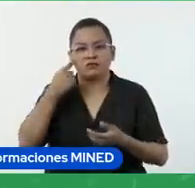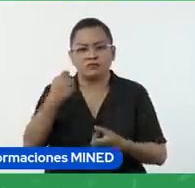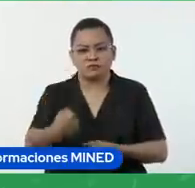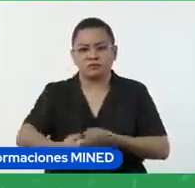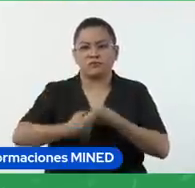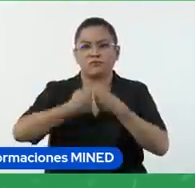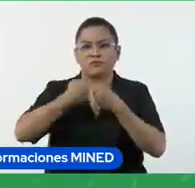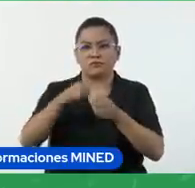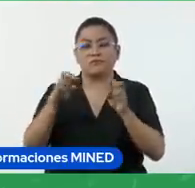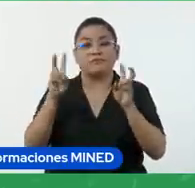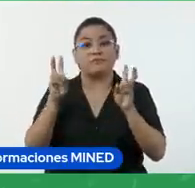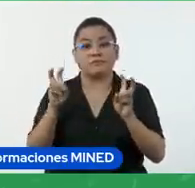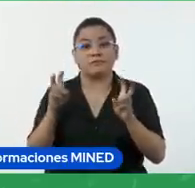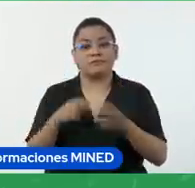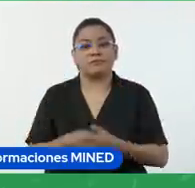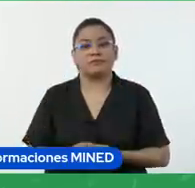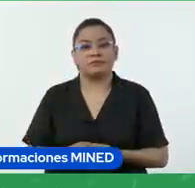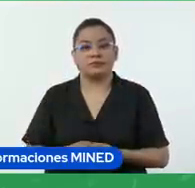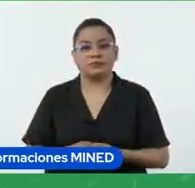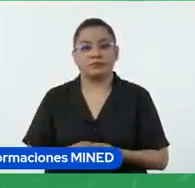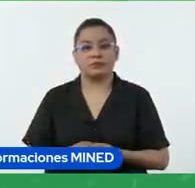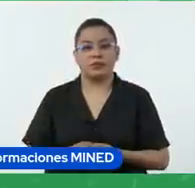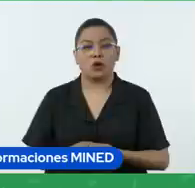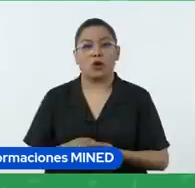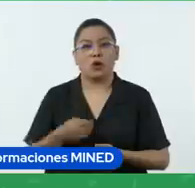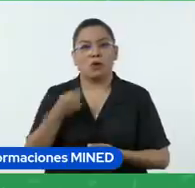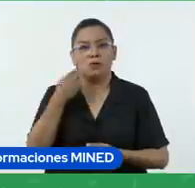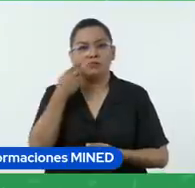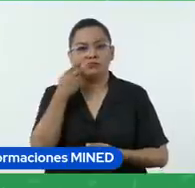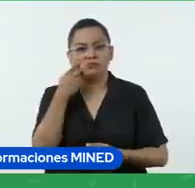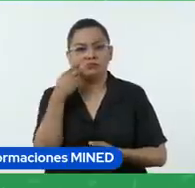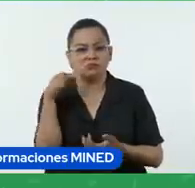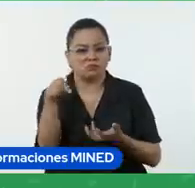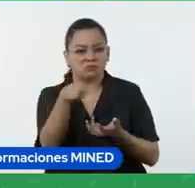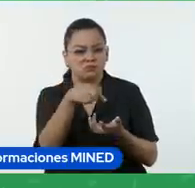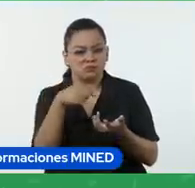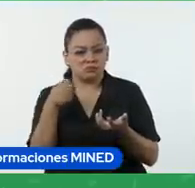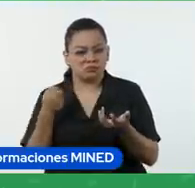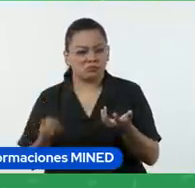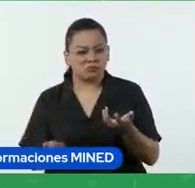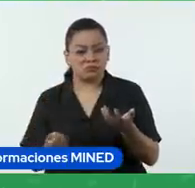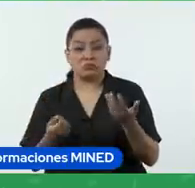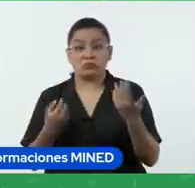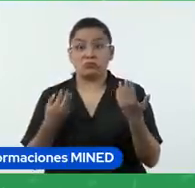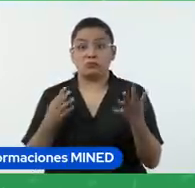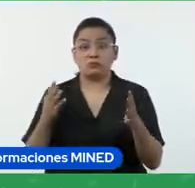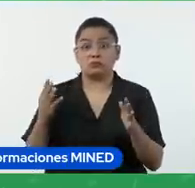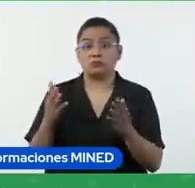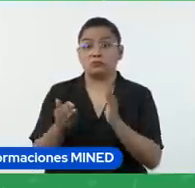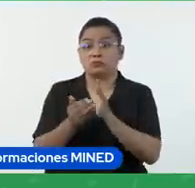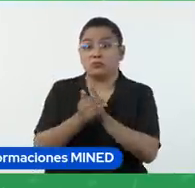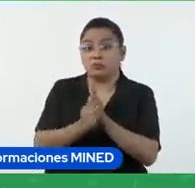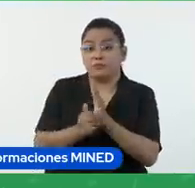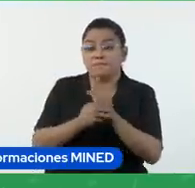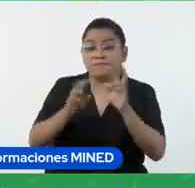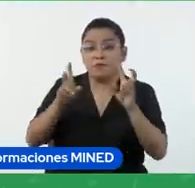contenido. O nos sorprende que ya los estudiantes manejan el contenido y podemos avanzar más rápido.